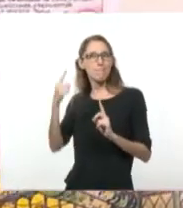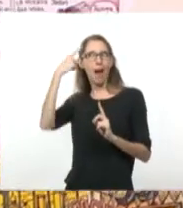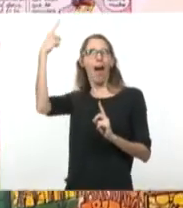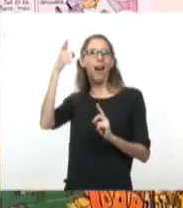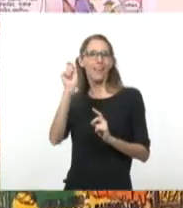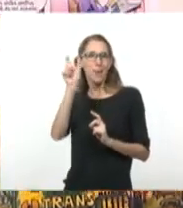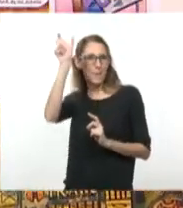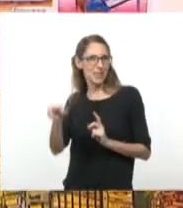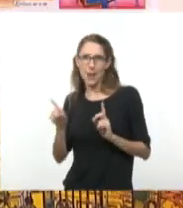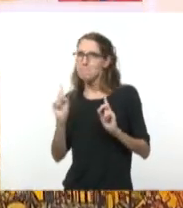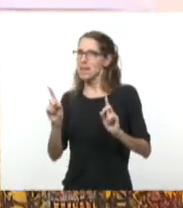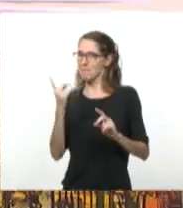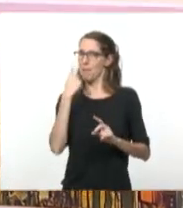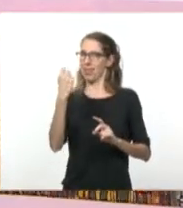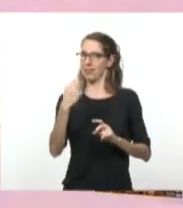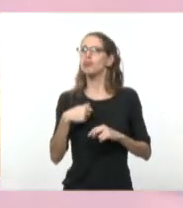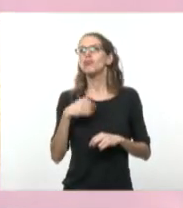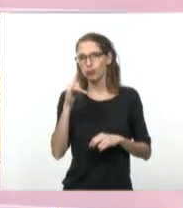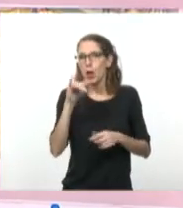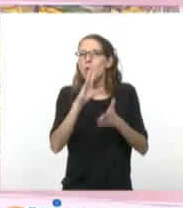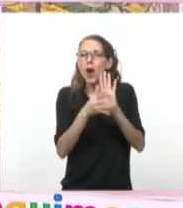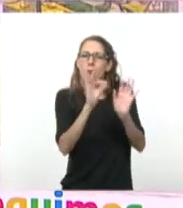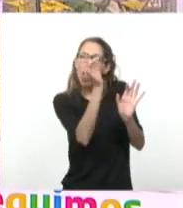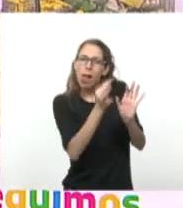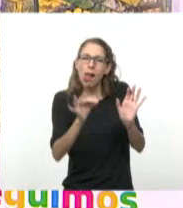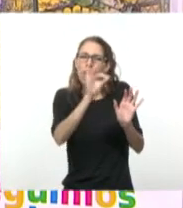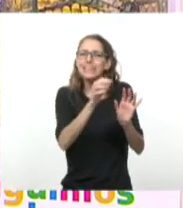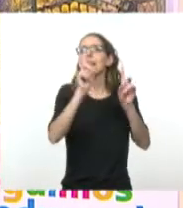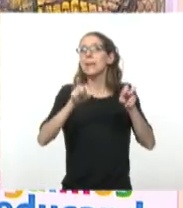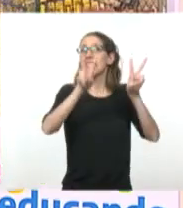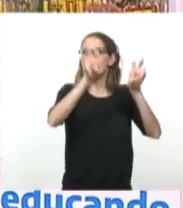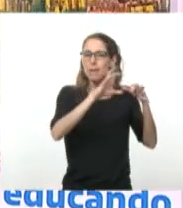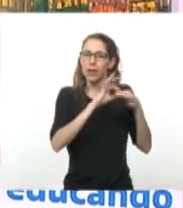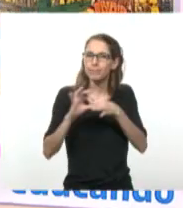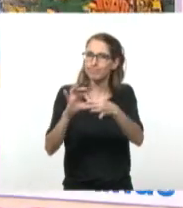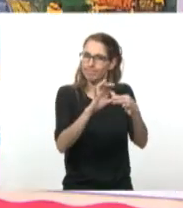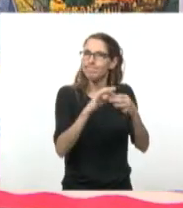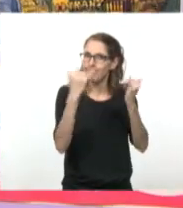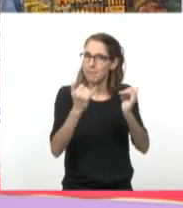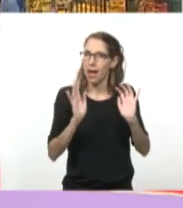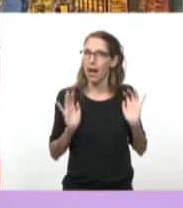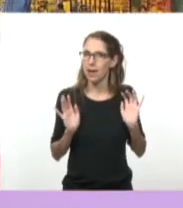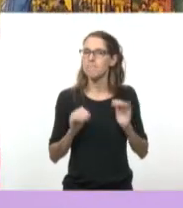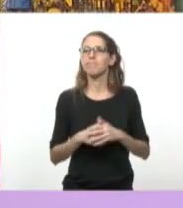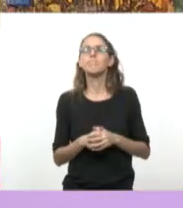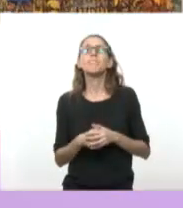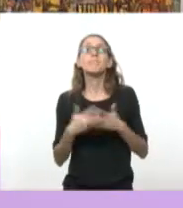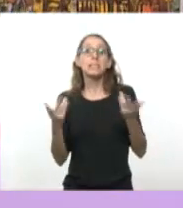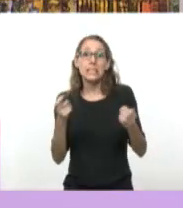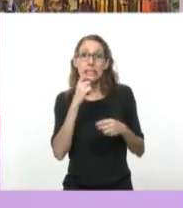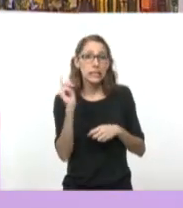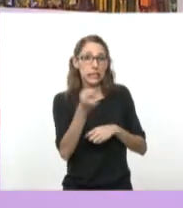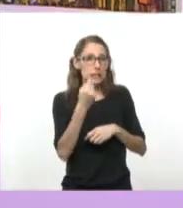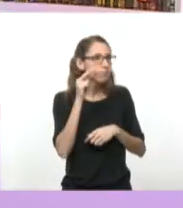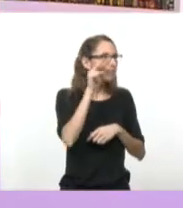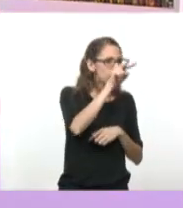autoría. Se en los trazos, también en los temas, y vamos a ver que si empezamos a pensar en